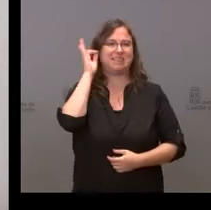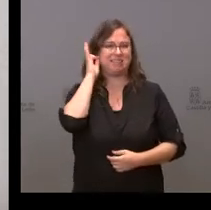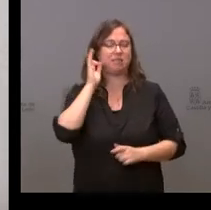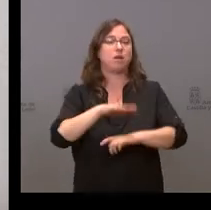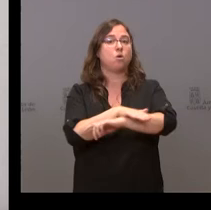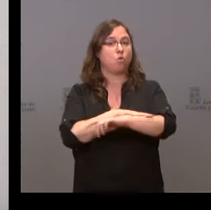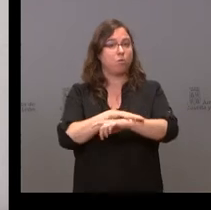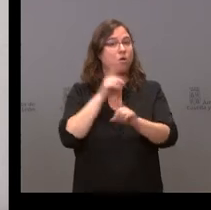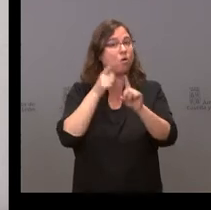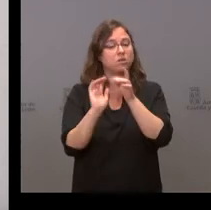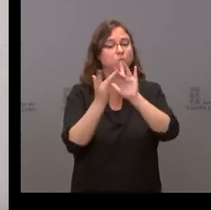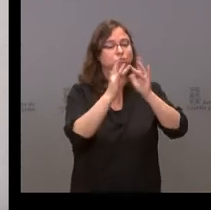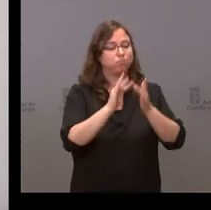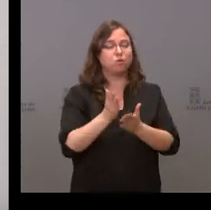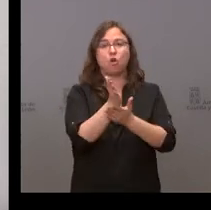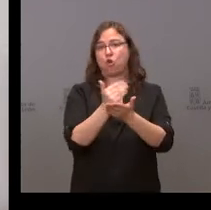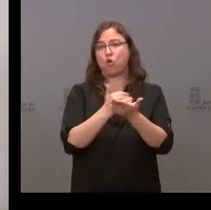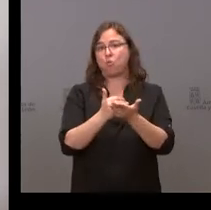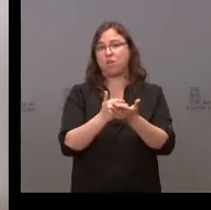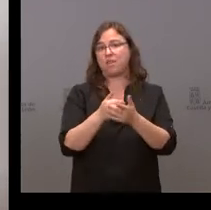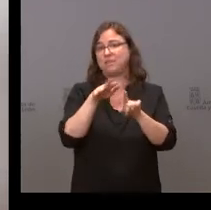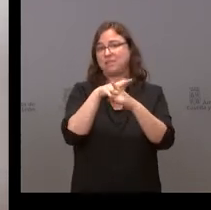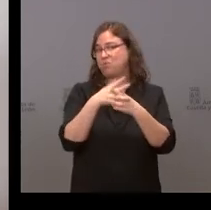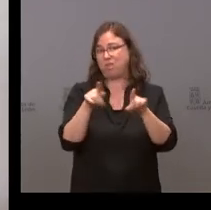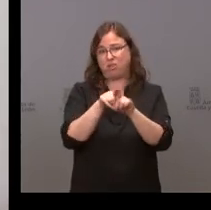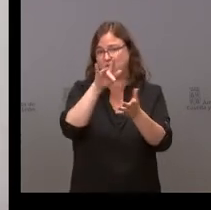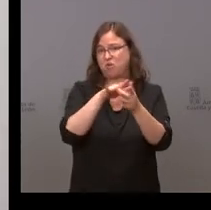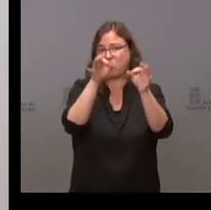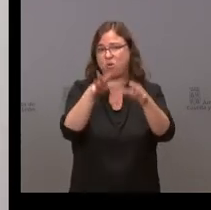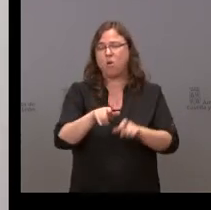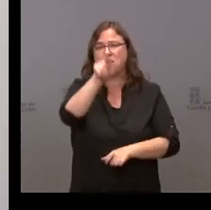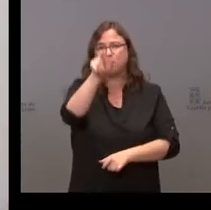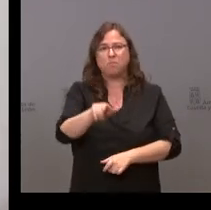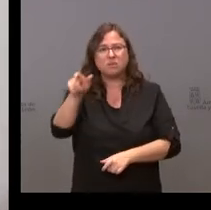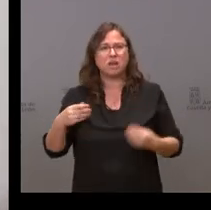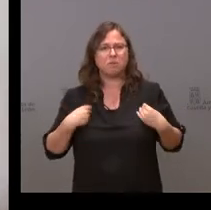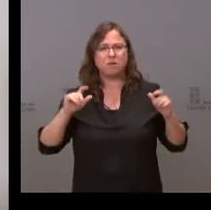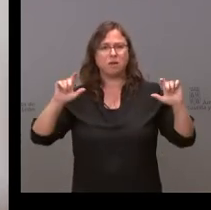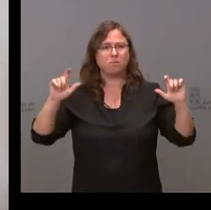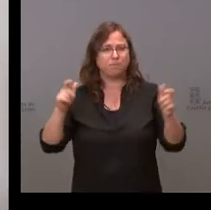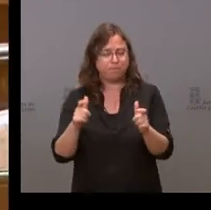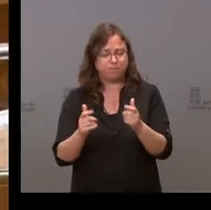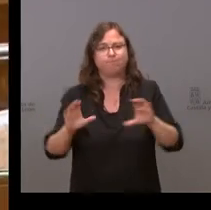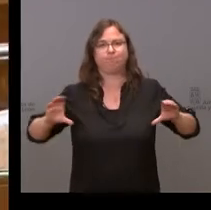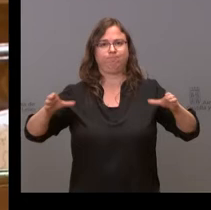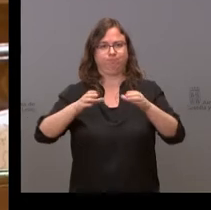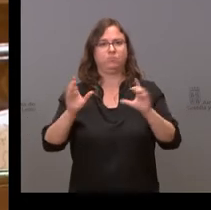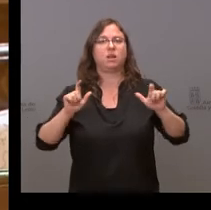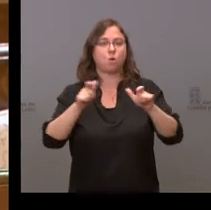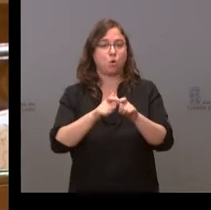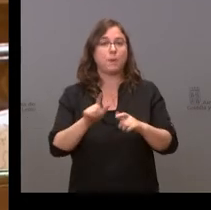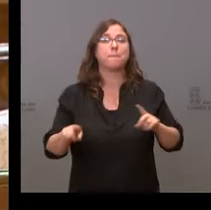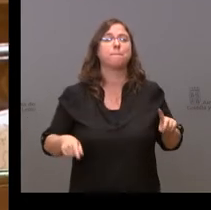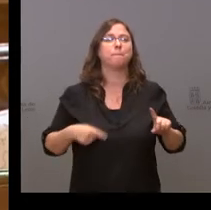comunidades autónomas que están sufriendo el fenómeno de la despoblación. Y también sin